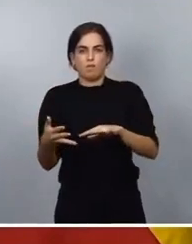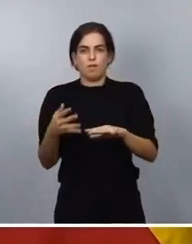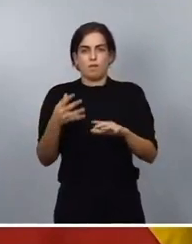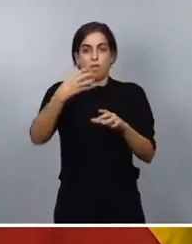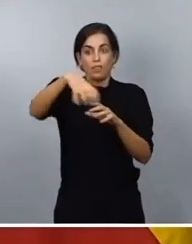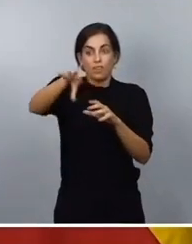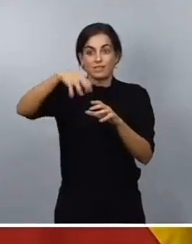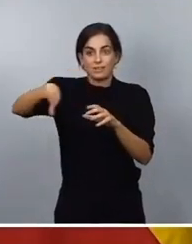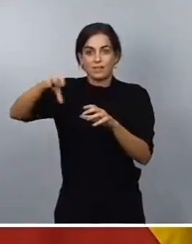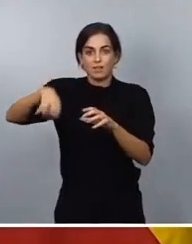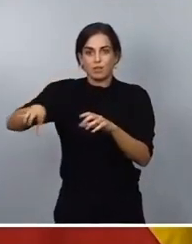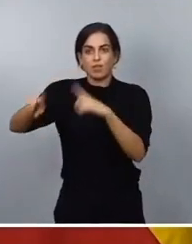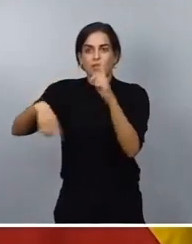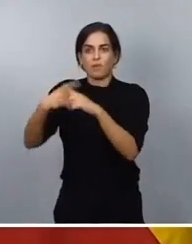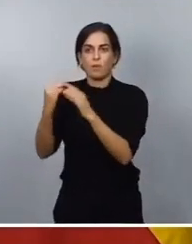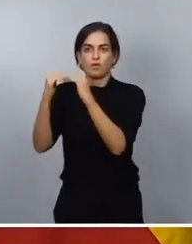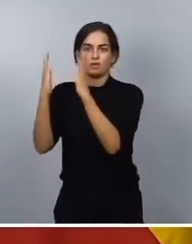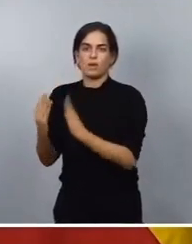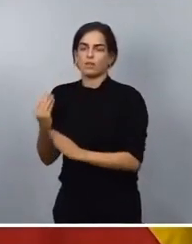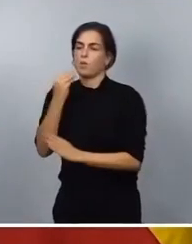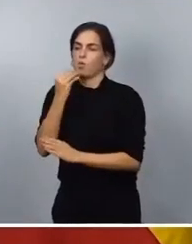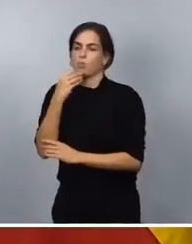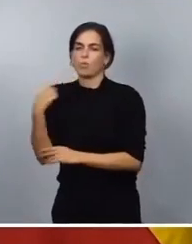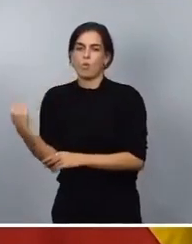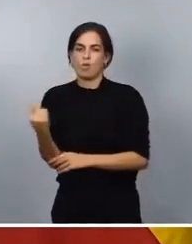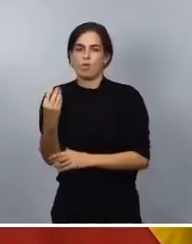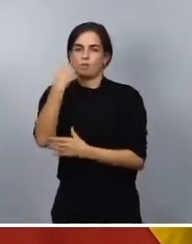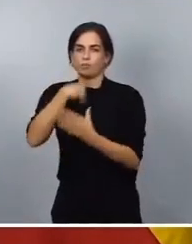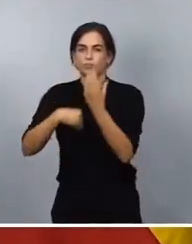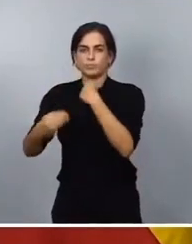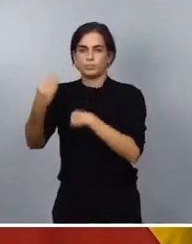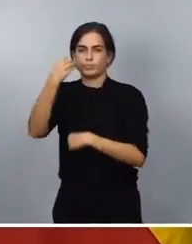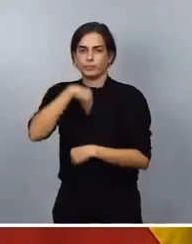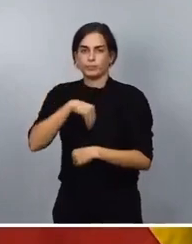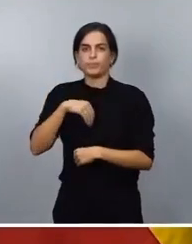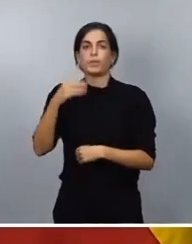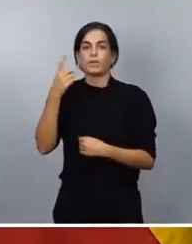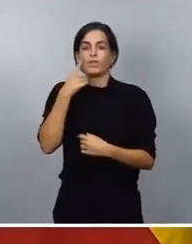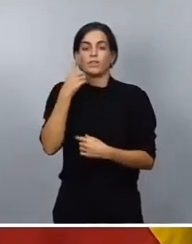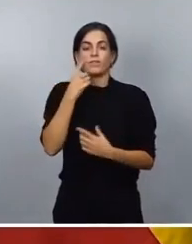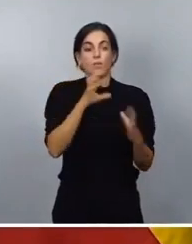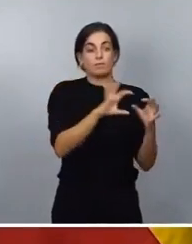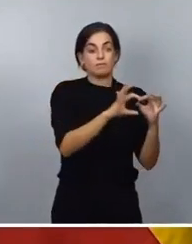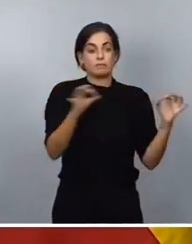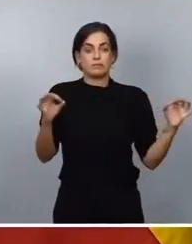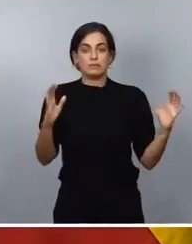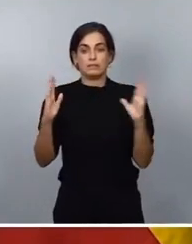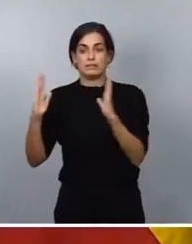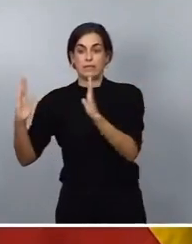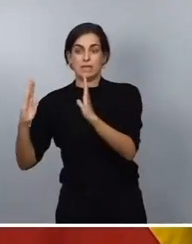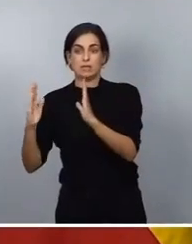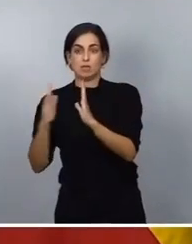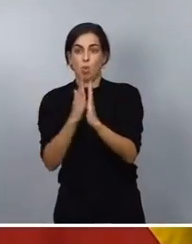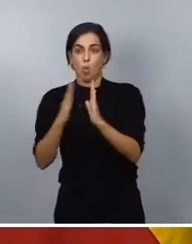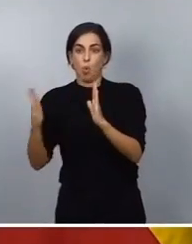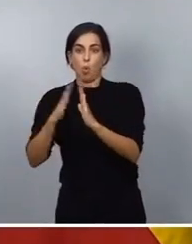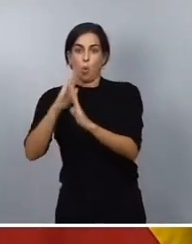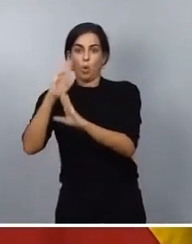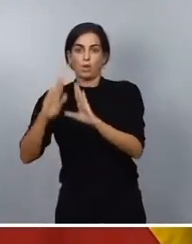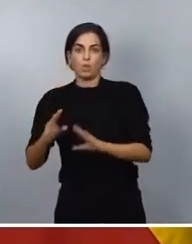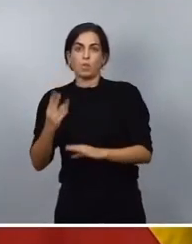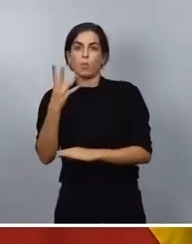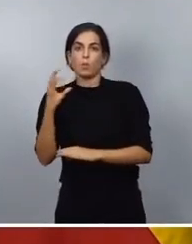doméstico o en el canal Horeca, veremos que en esos últimos elementos, 40% del